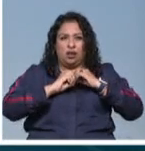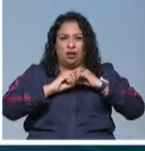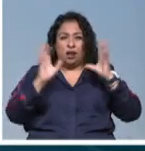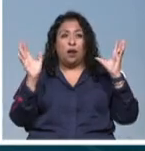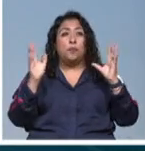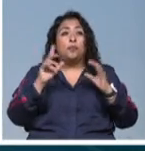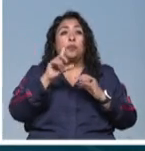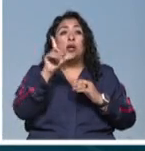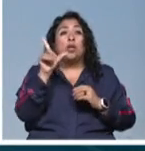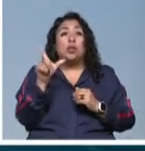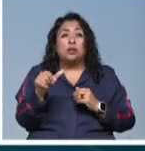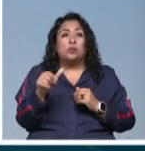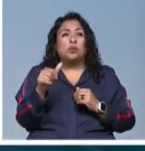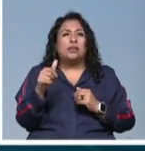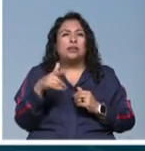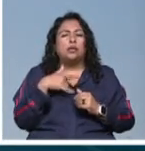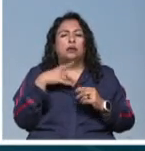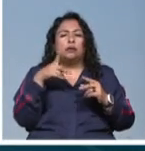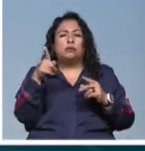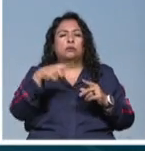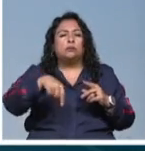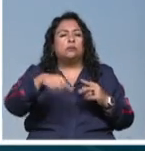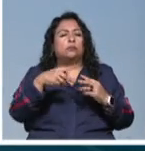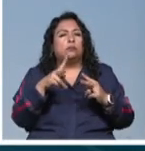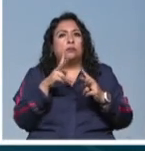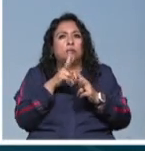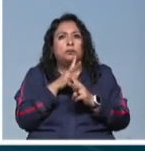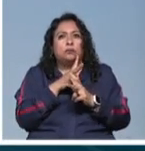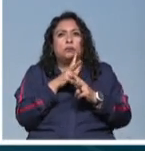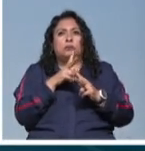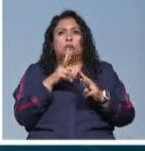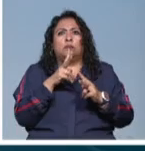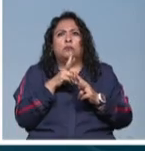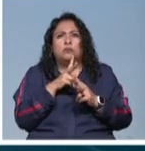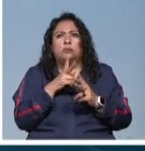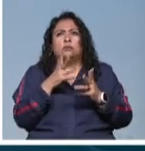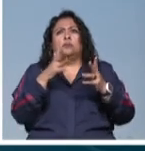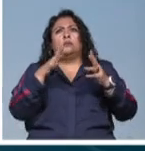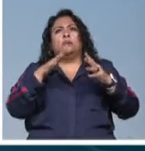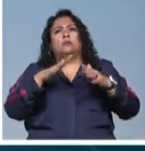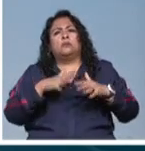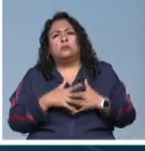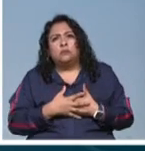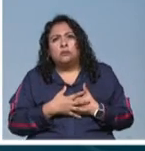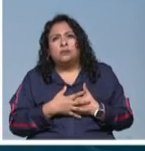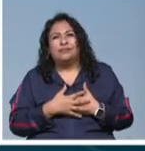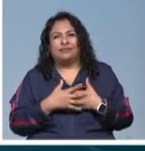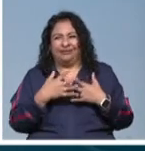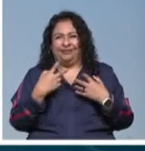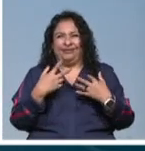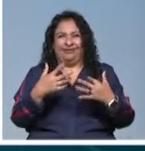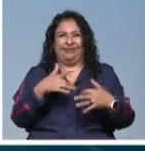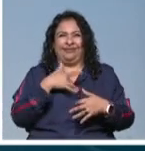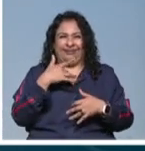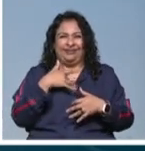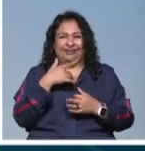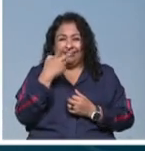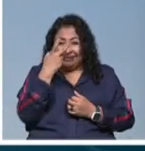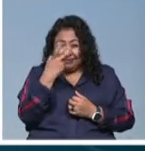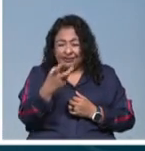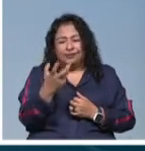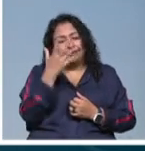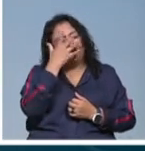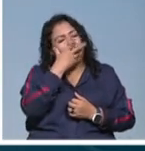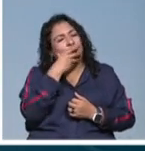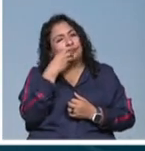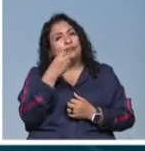Pero cuando lo sientes respirar, dices, ¡guau! O lo sientes que se les ve el aire y que, ¡ay, eso es una